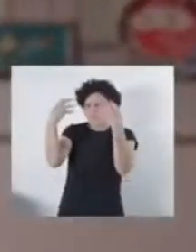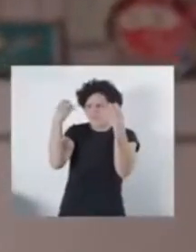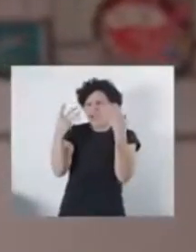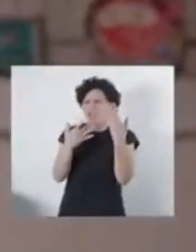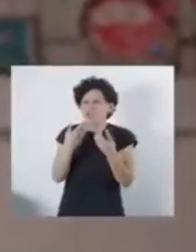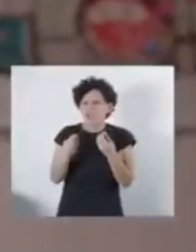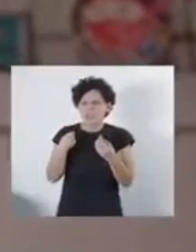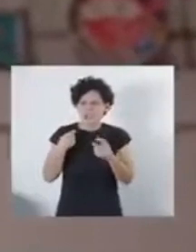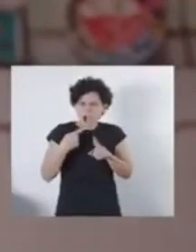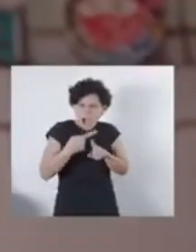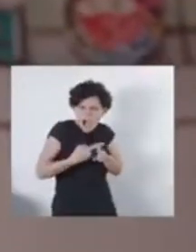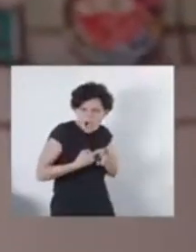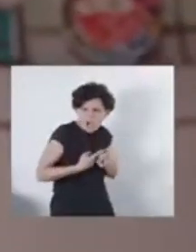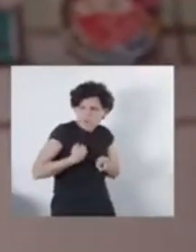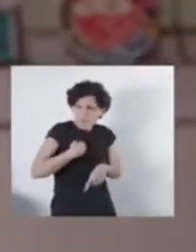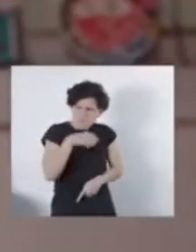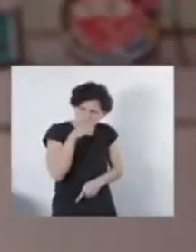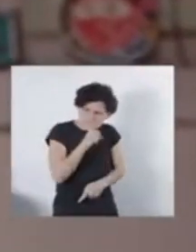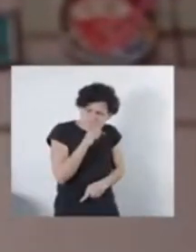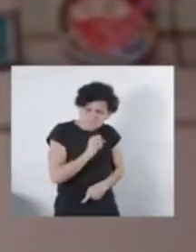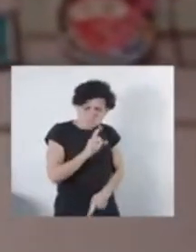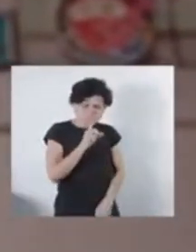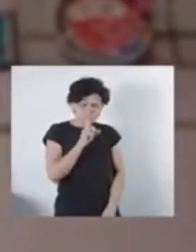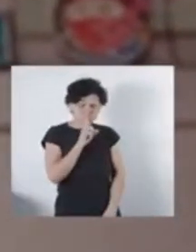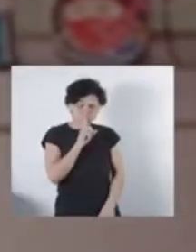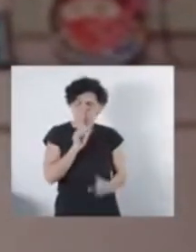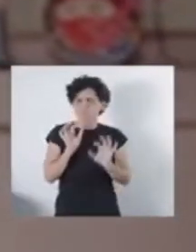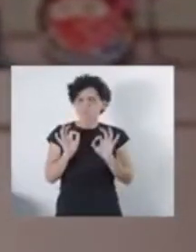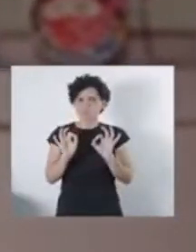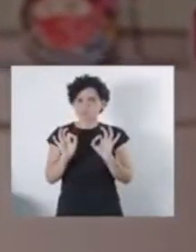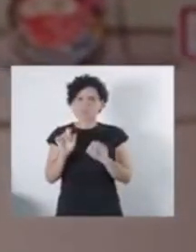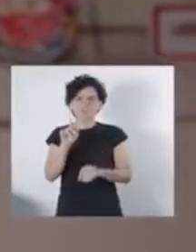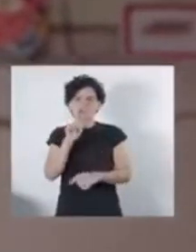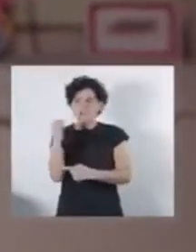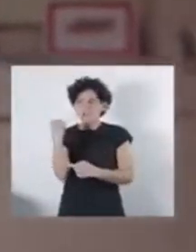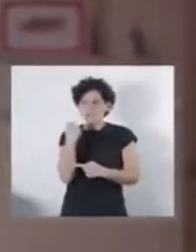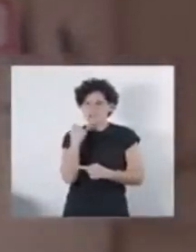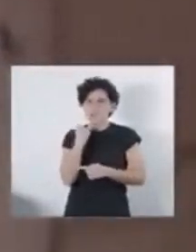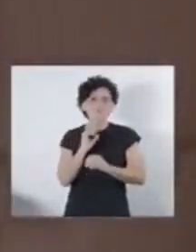enseñaron a normalizar el silencio cuando me acosaron y nadie hizo nada.